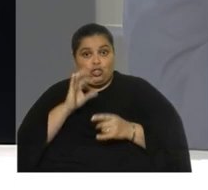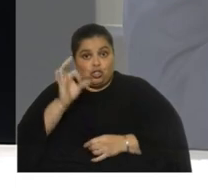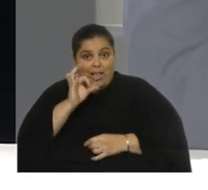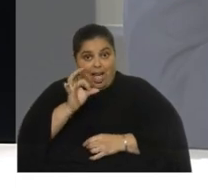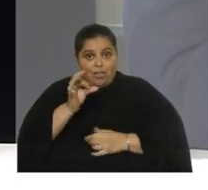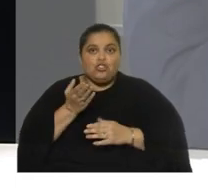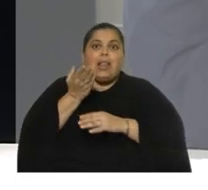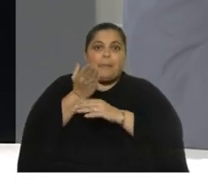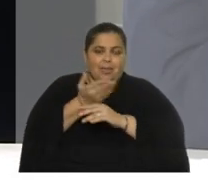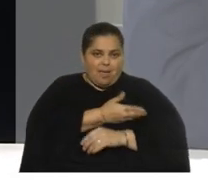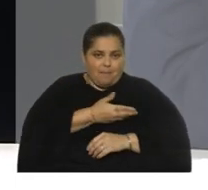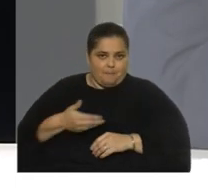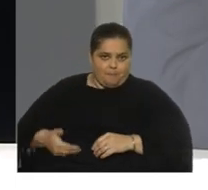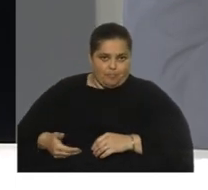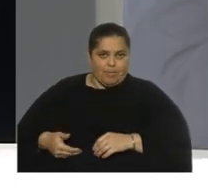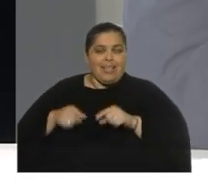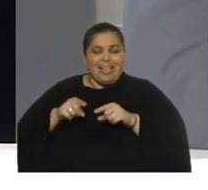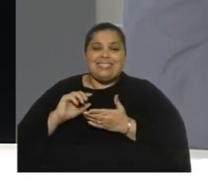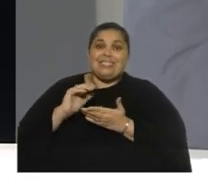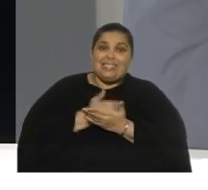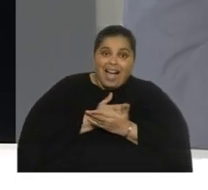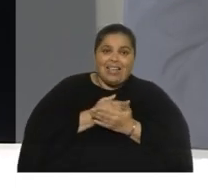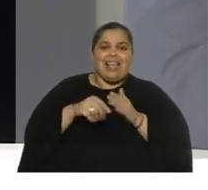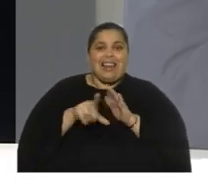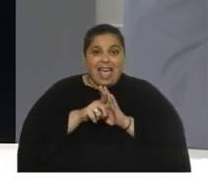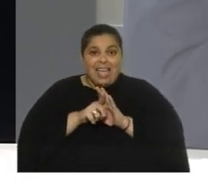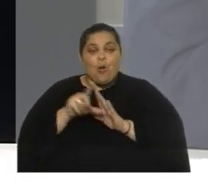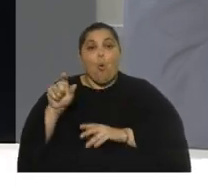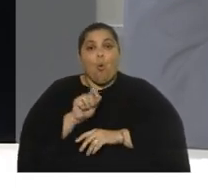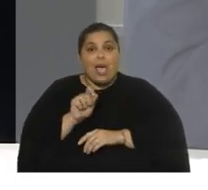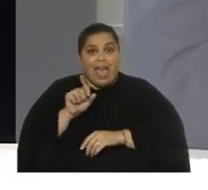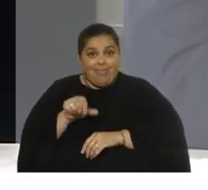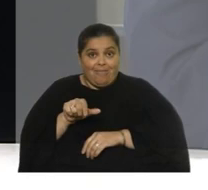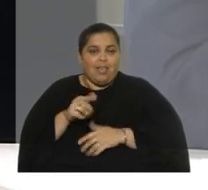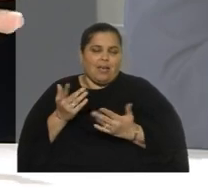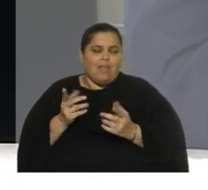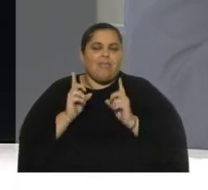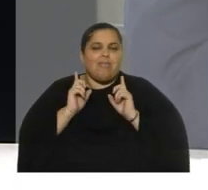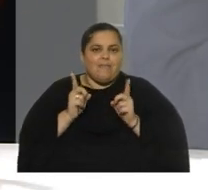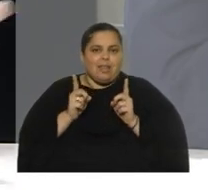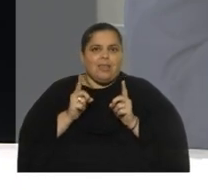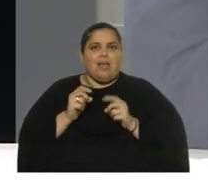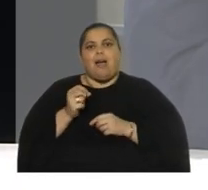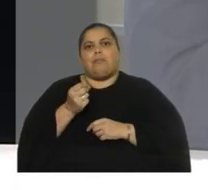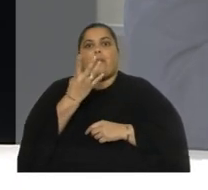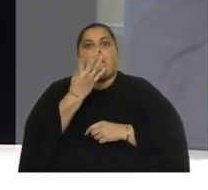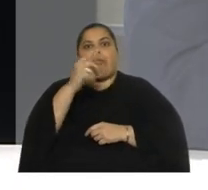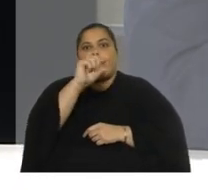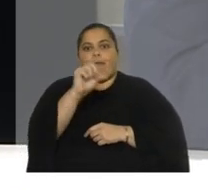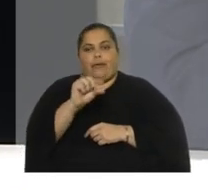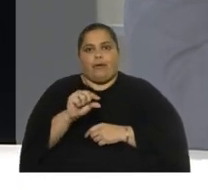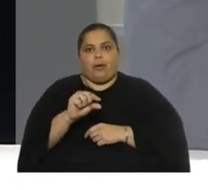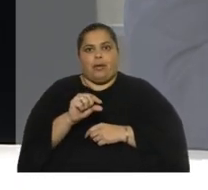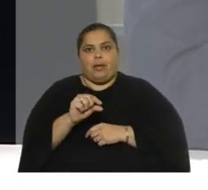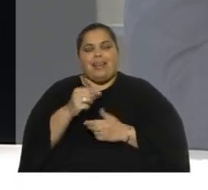Poder Ejecutivo que le saque la condición de ley de urgente consideración, que normalmente tendrían que haber sido cuatro renglones, fueron